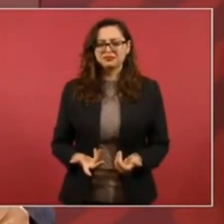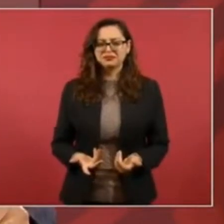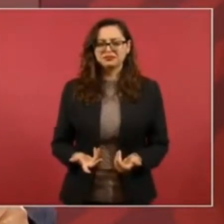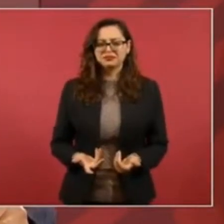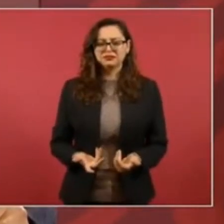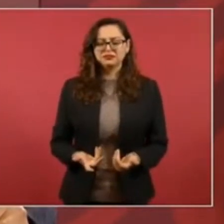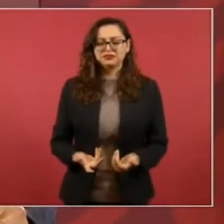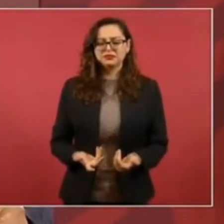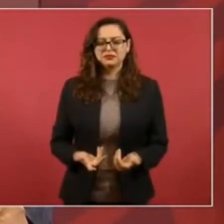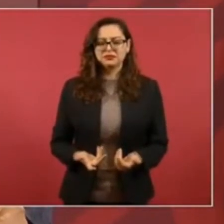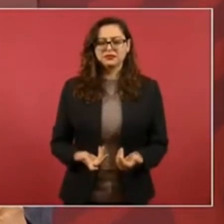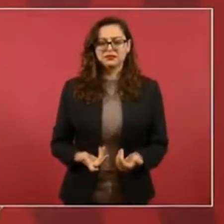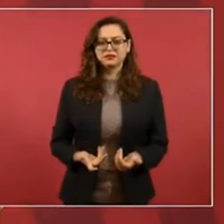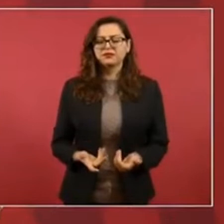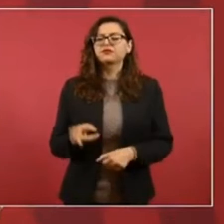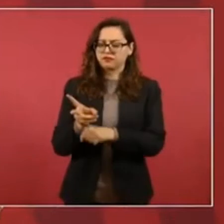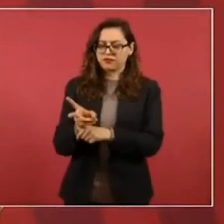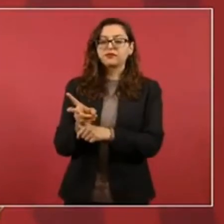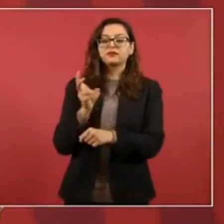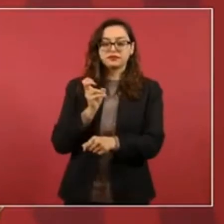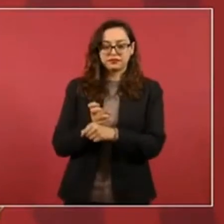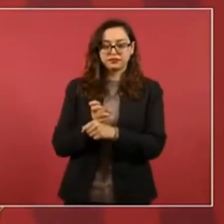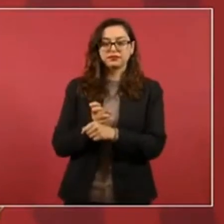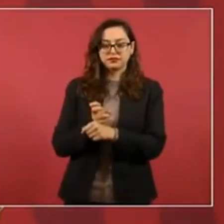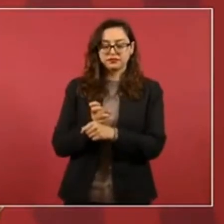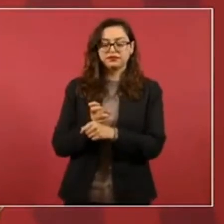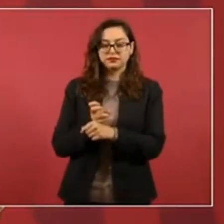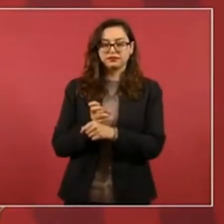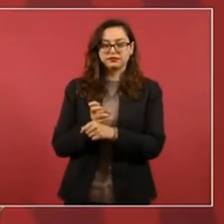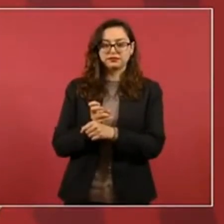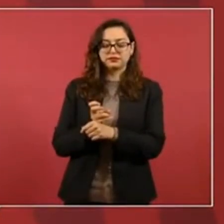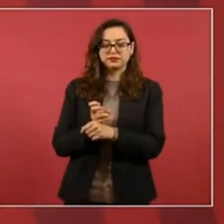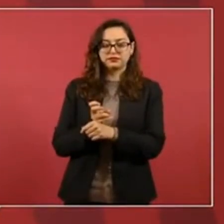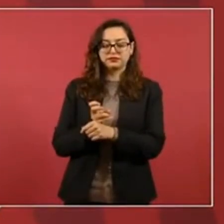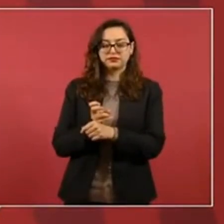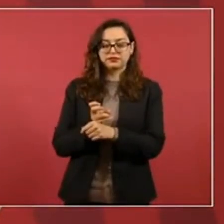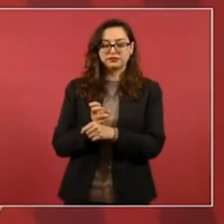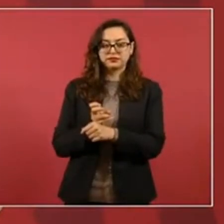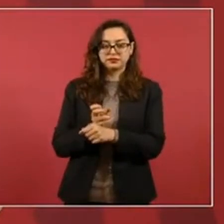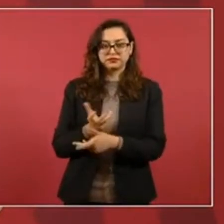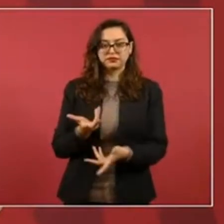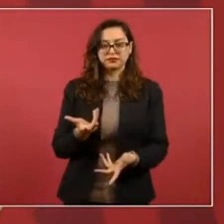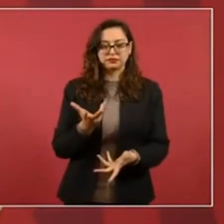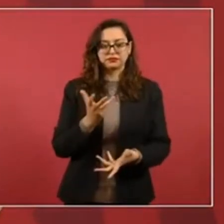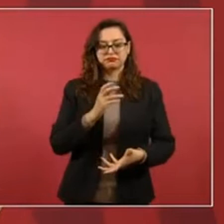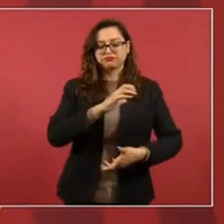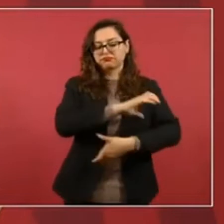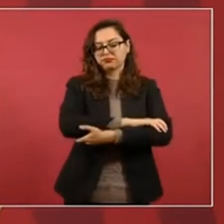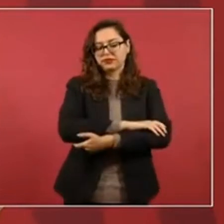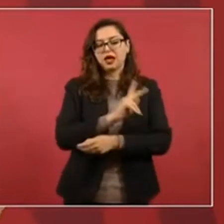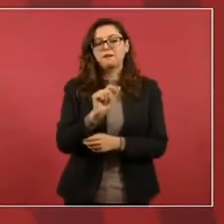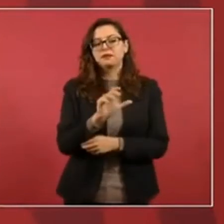estaba invitado porque se iba a llevar a cabo la reunión